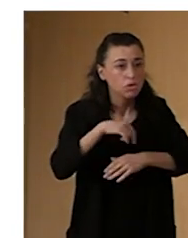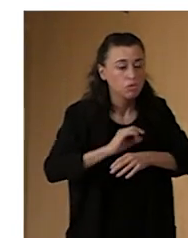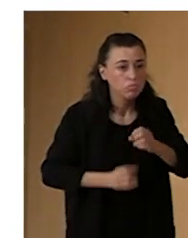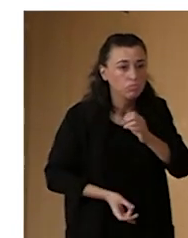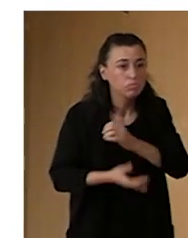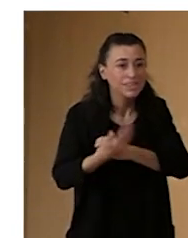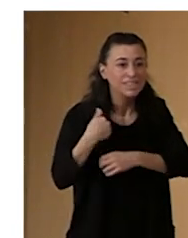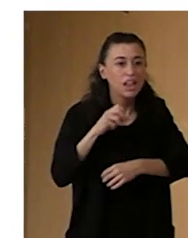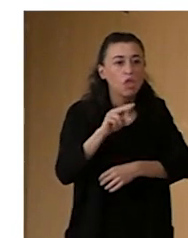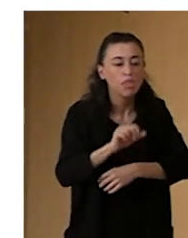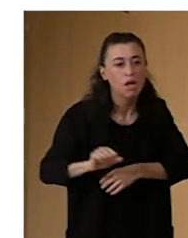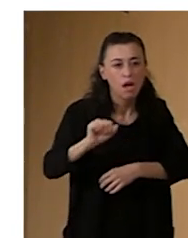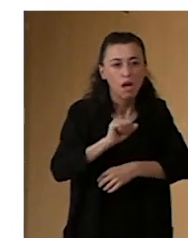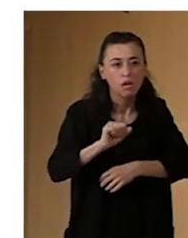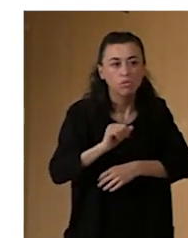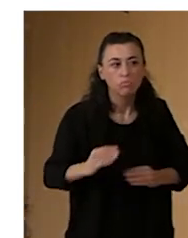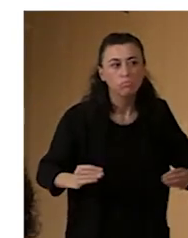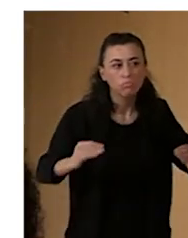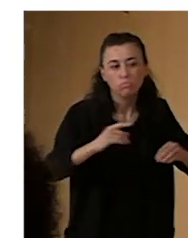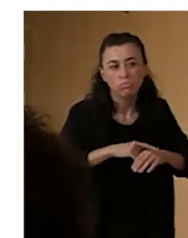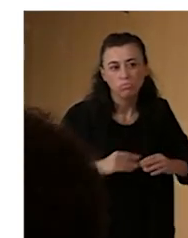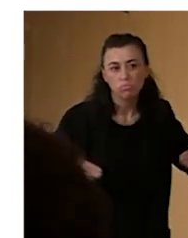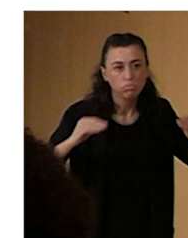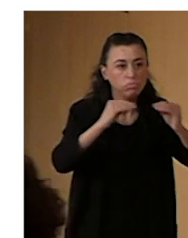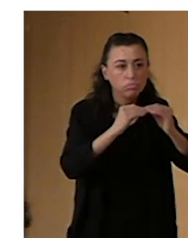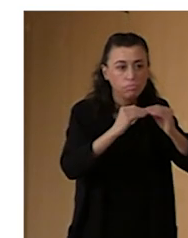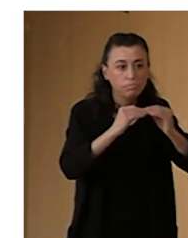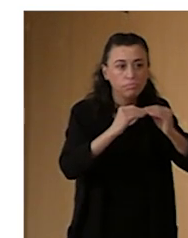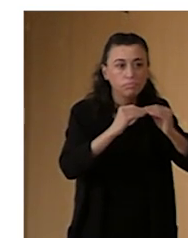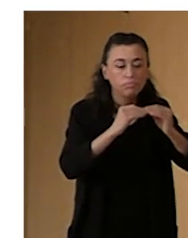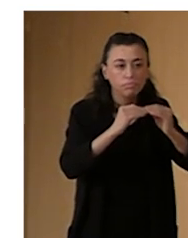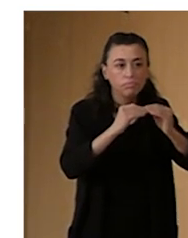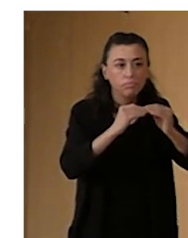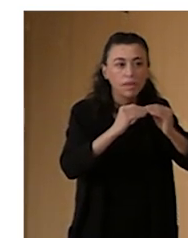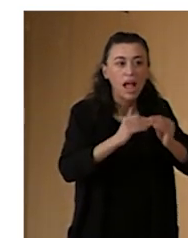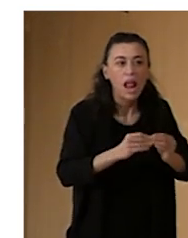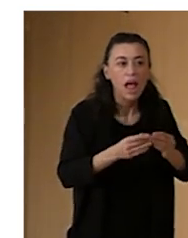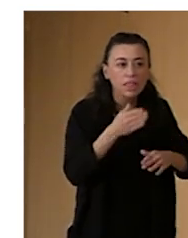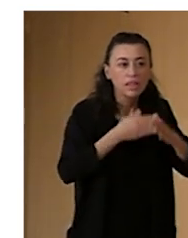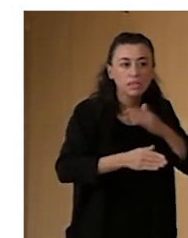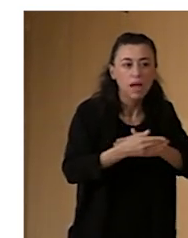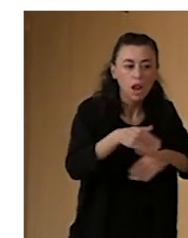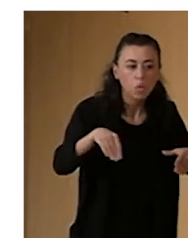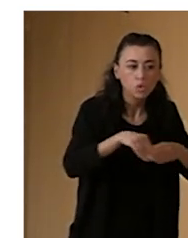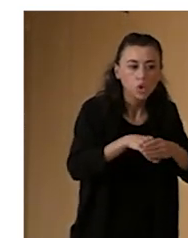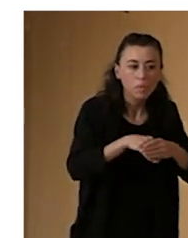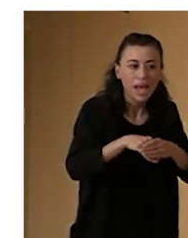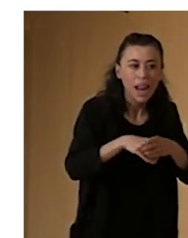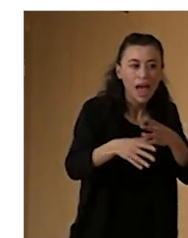y esta es nuestra misión. Fomentar, de alguna manera, la accesibilidad y la inclusión en las artes escénicas.